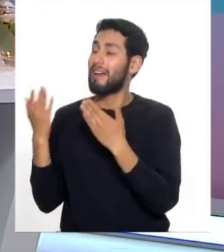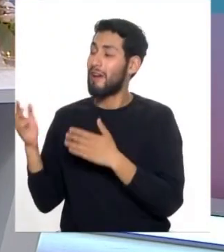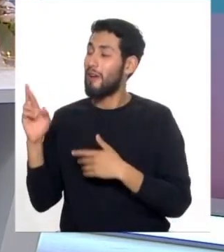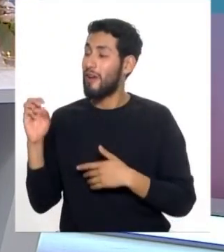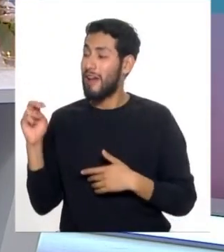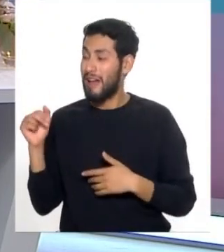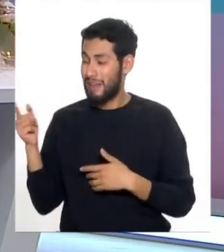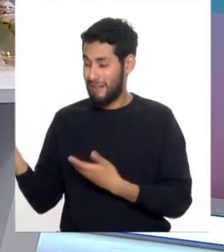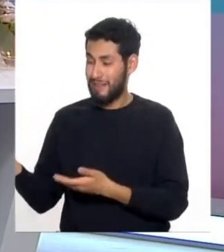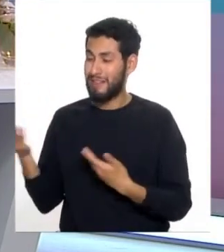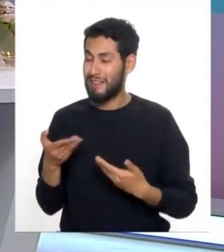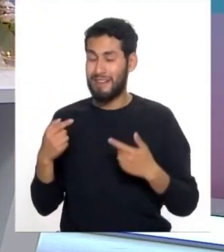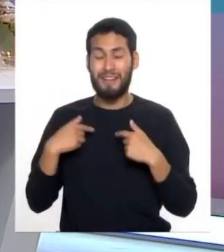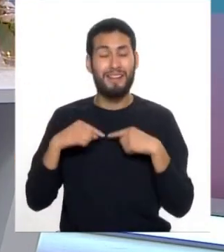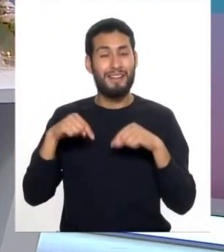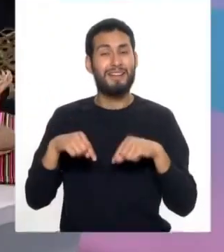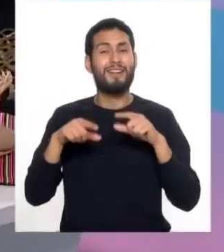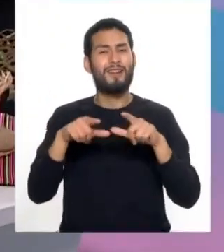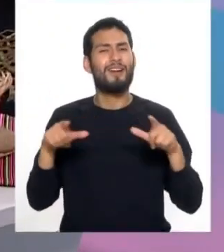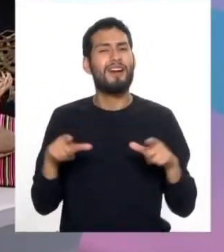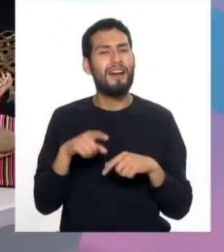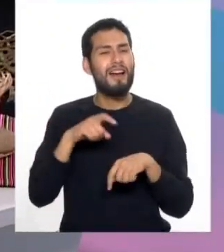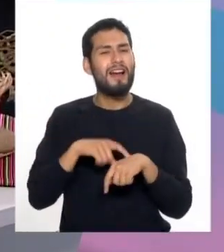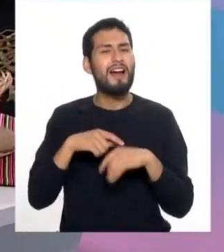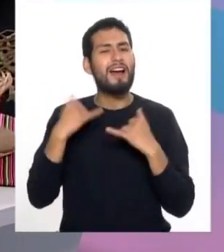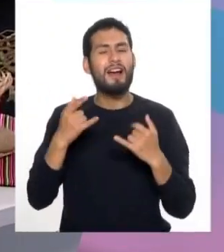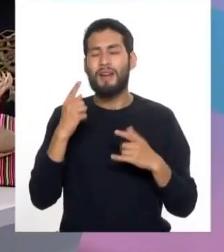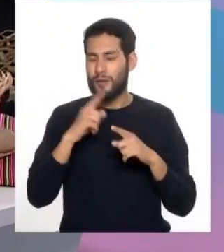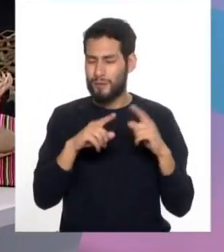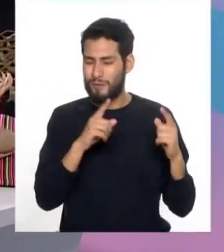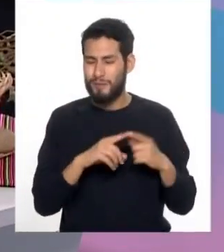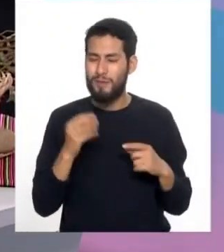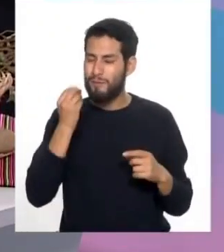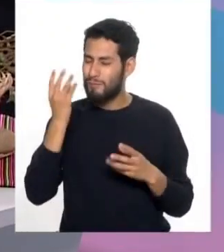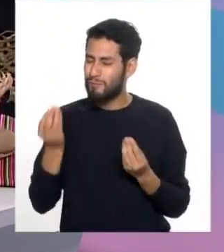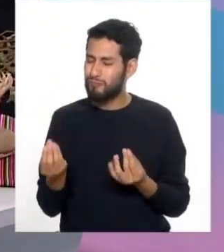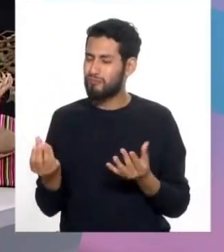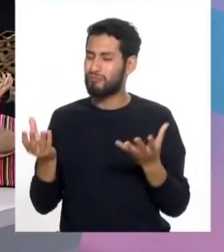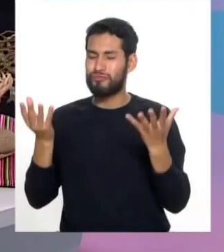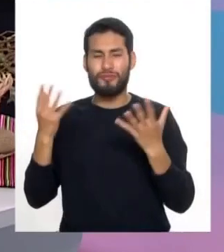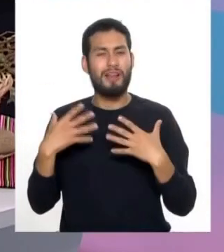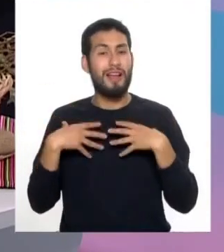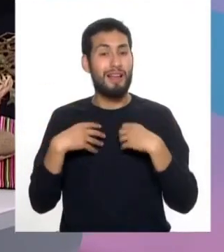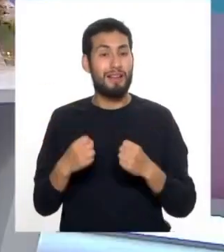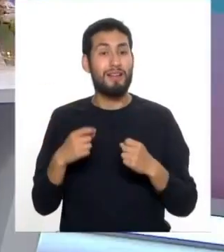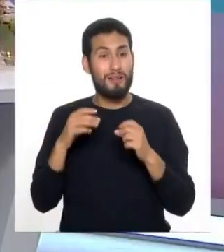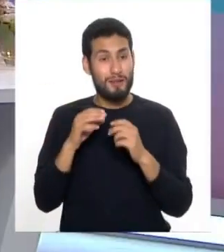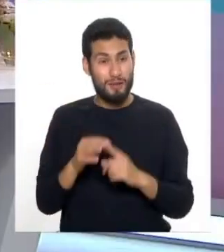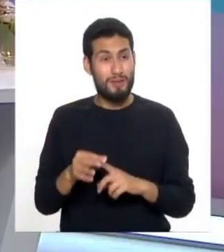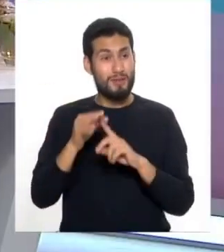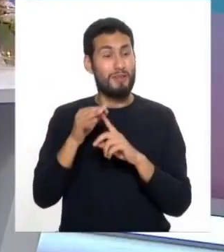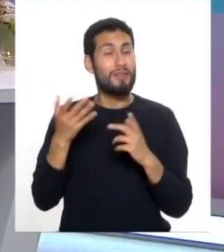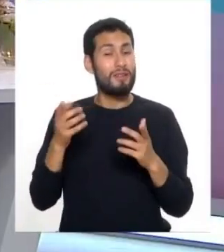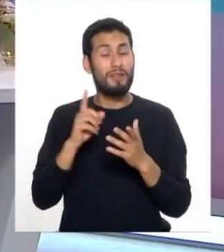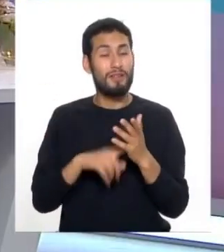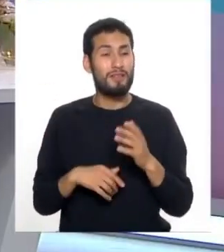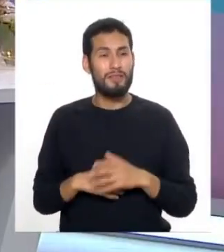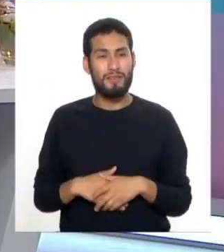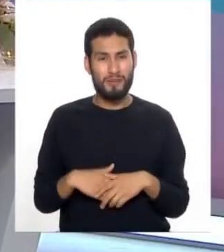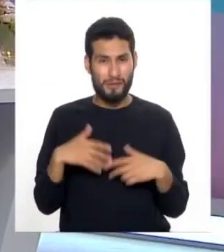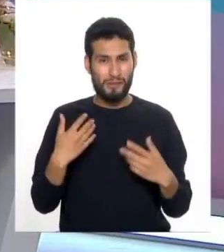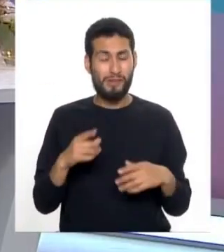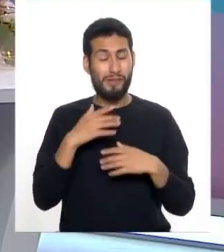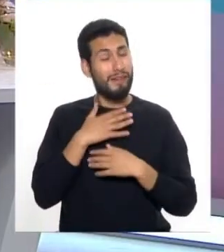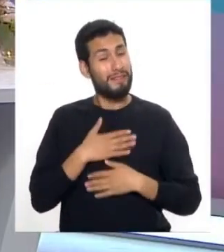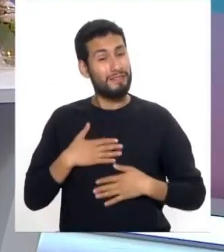por el pase para el bloque de las plantas medicinales, un bloque muy especial y sobre todo muy